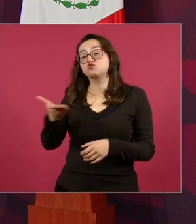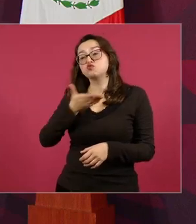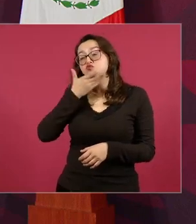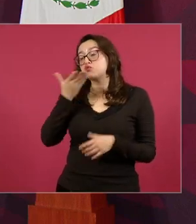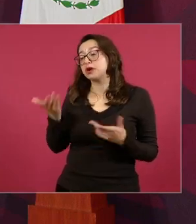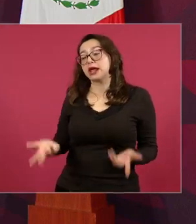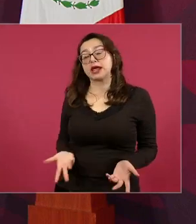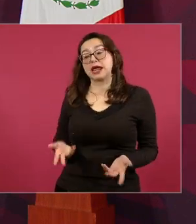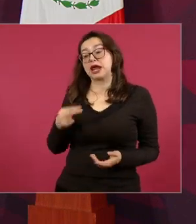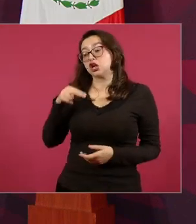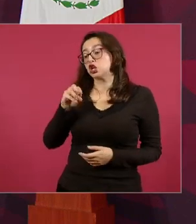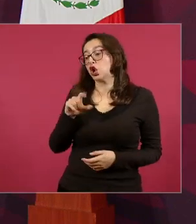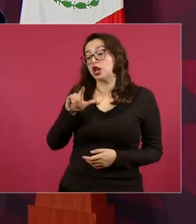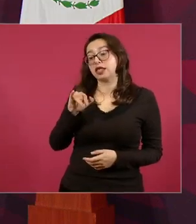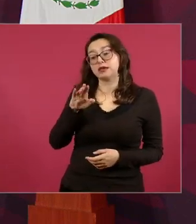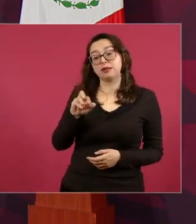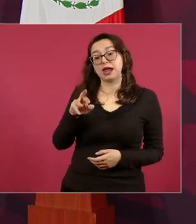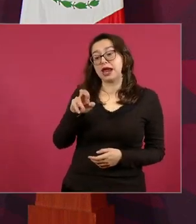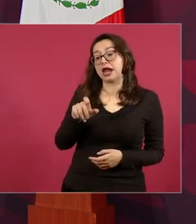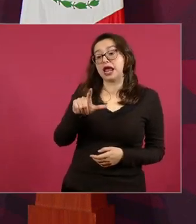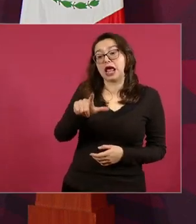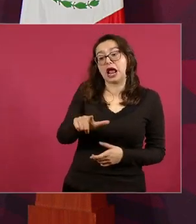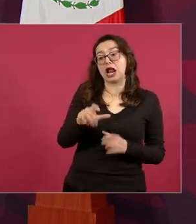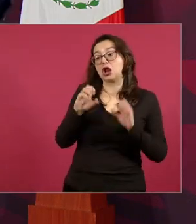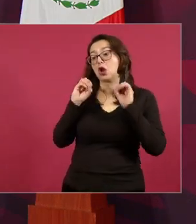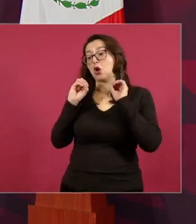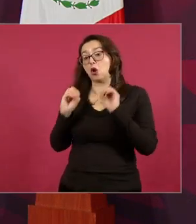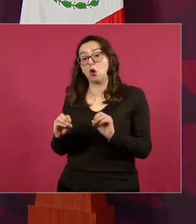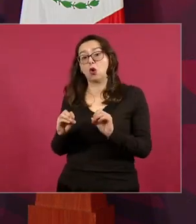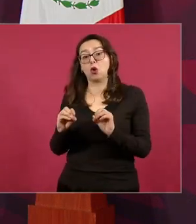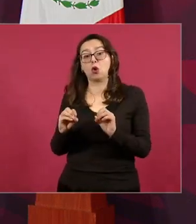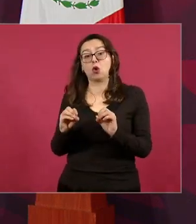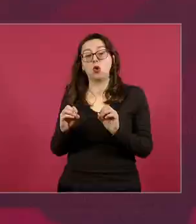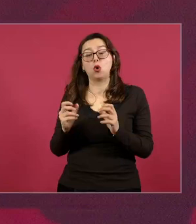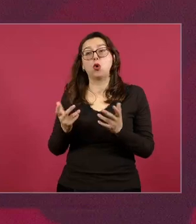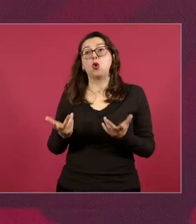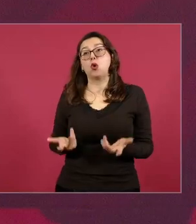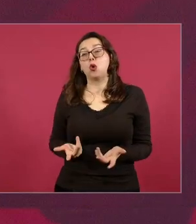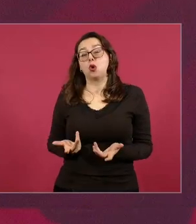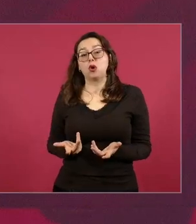neoporfirista neoliberal o lo que ahora ya están queriendo